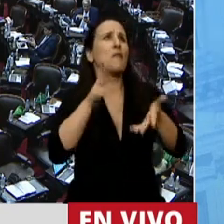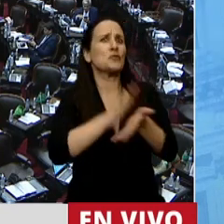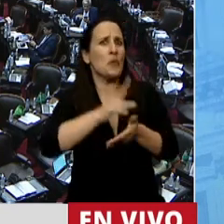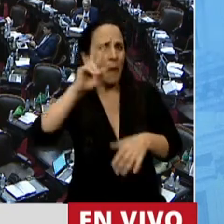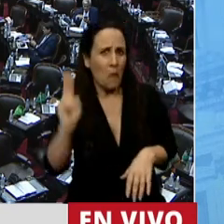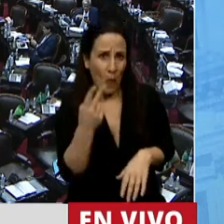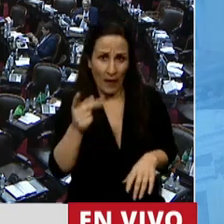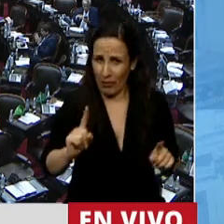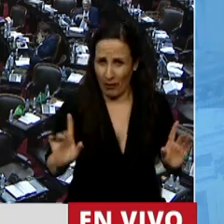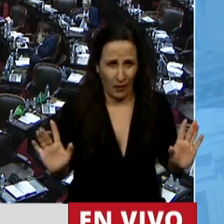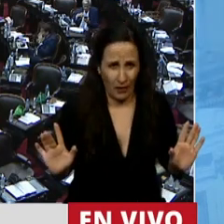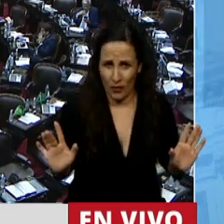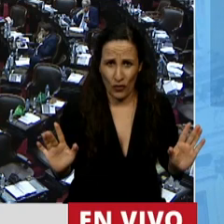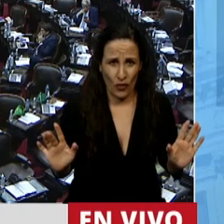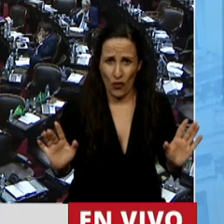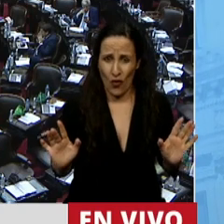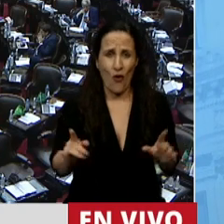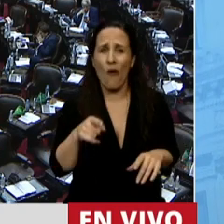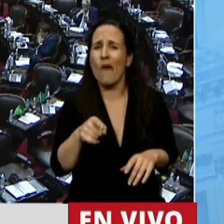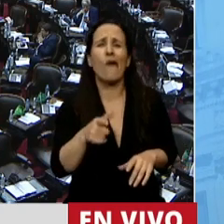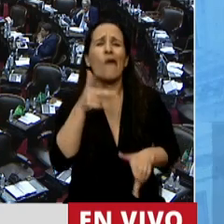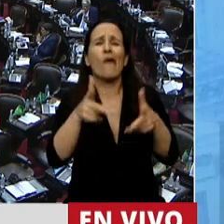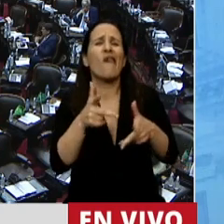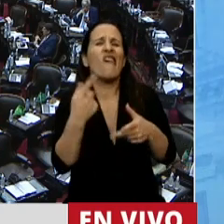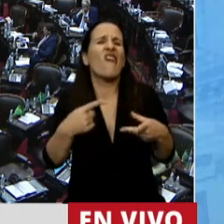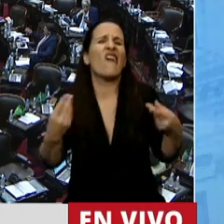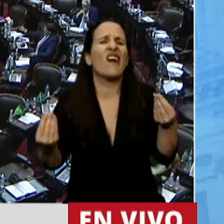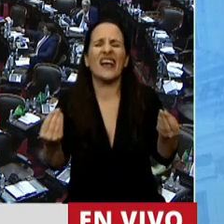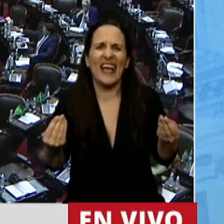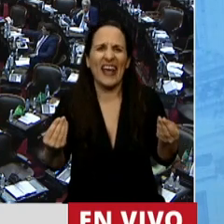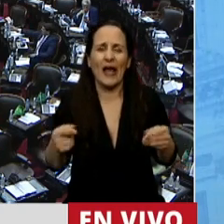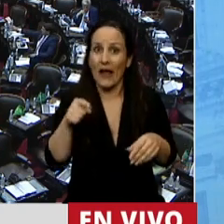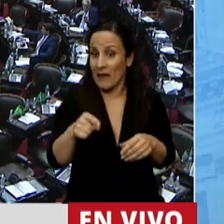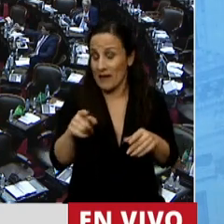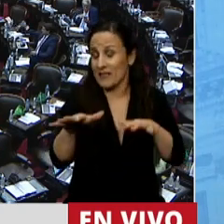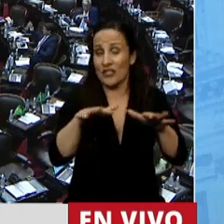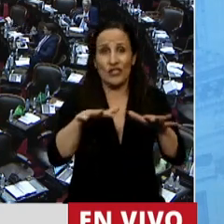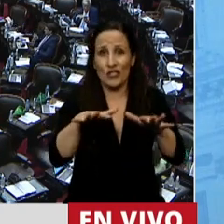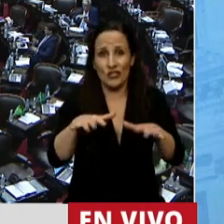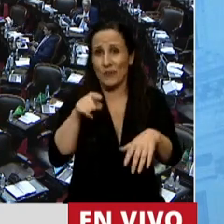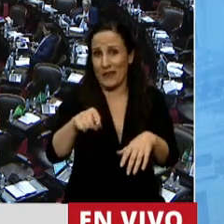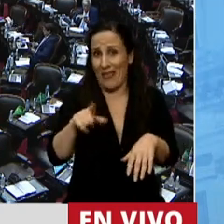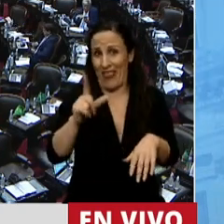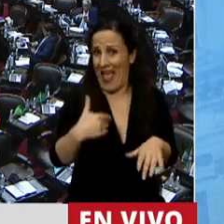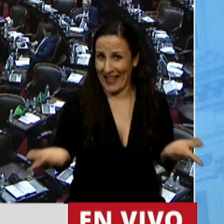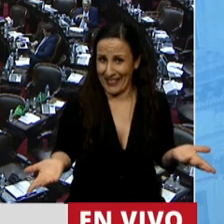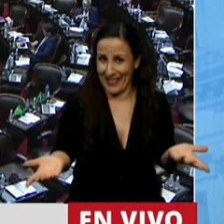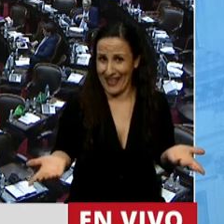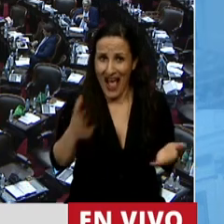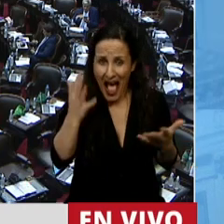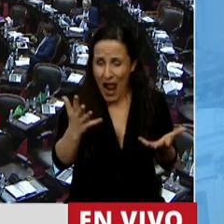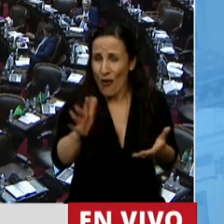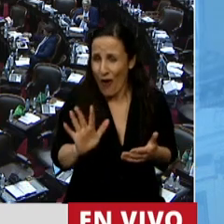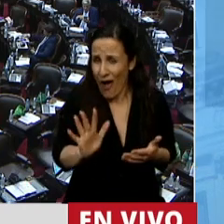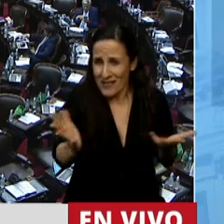Acá estamos hablando justamente de algo que ocurre en nuestro país y que es necesario e